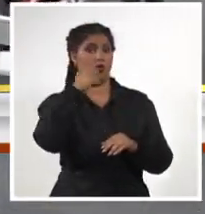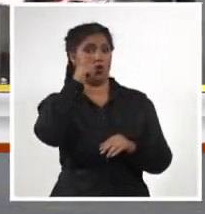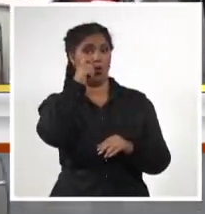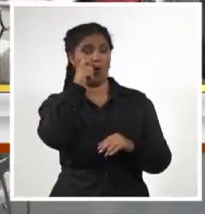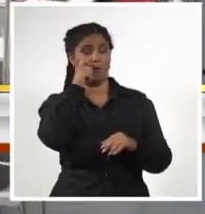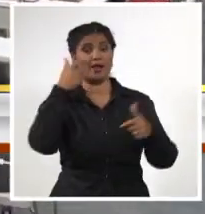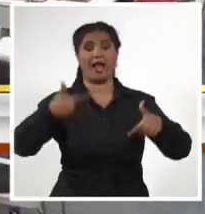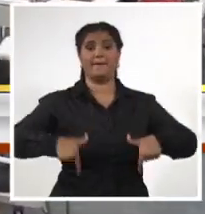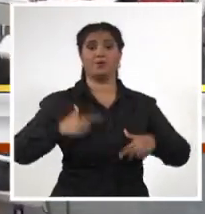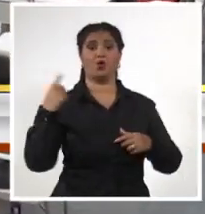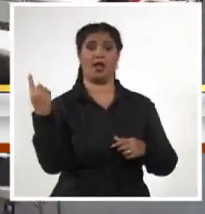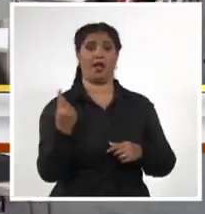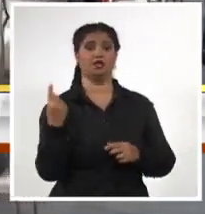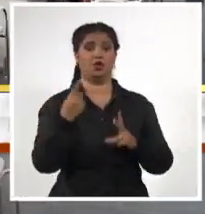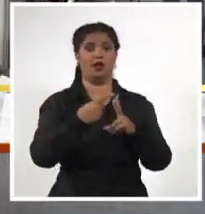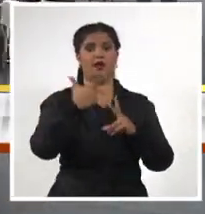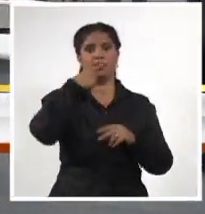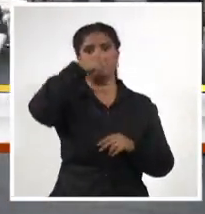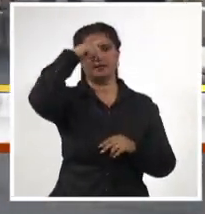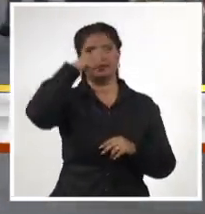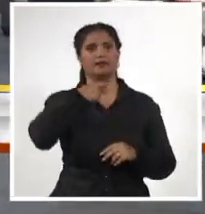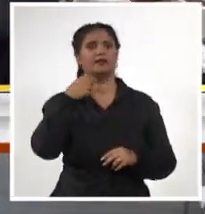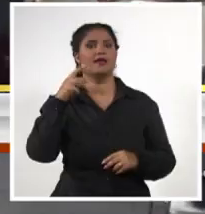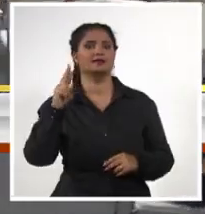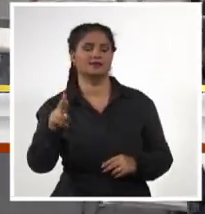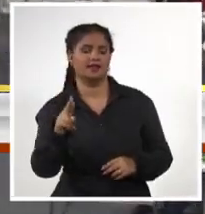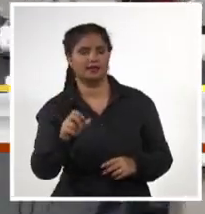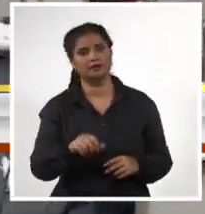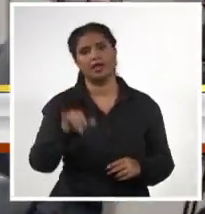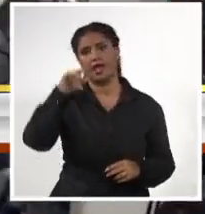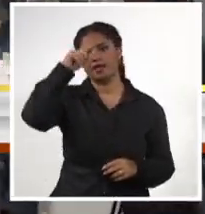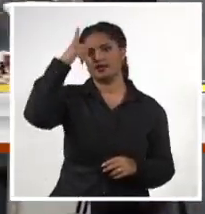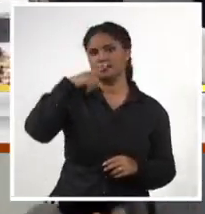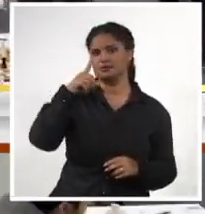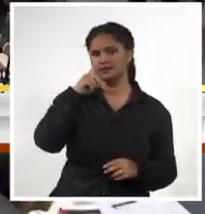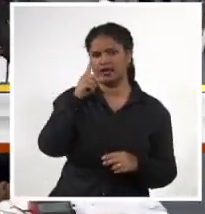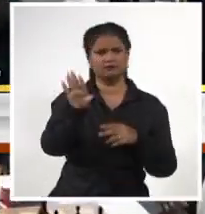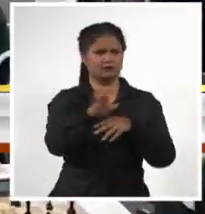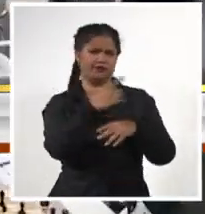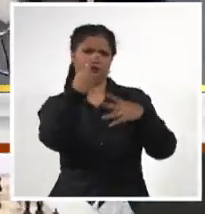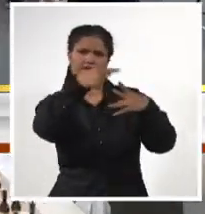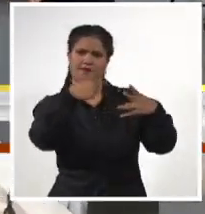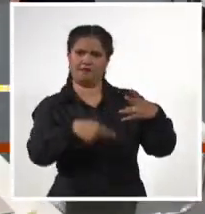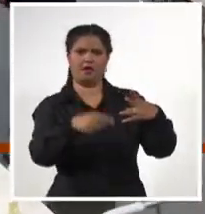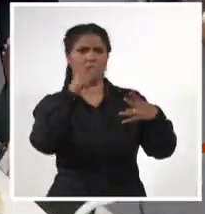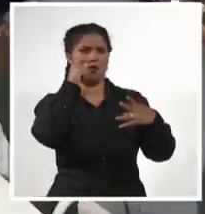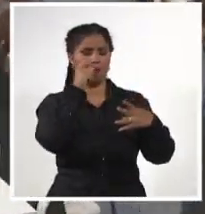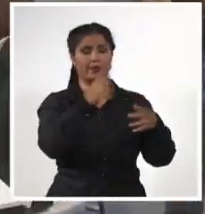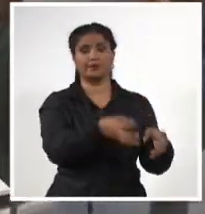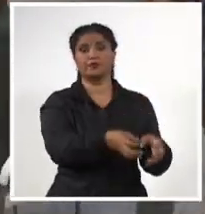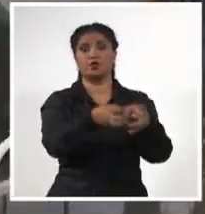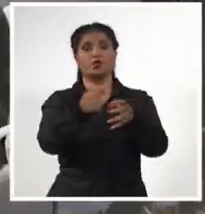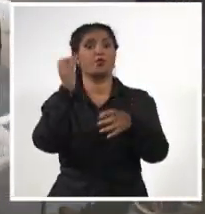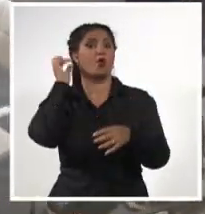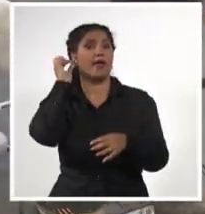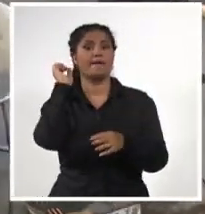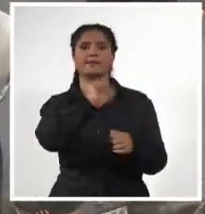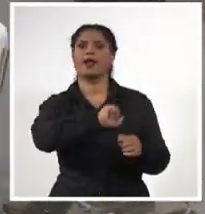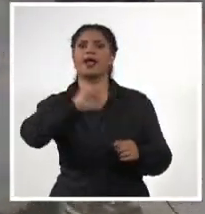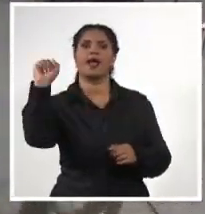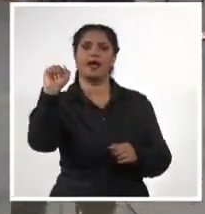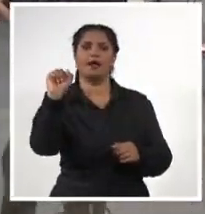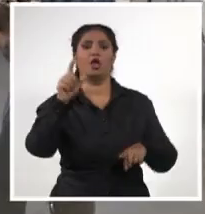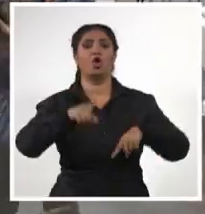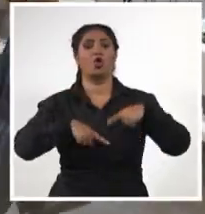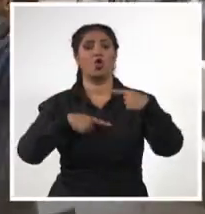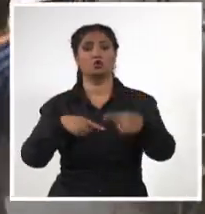Carlos Daniel Albornoz, Luis Ernesto Quesada e Isan Ortiz. En tanto, la escuadra femenina hizo lo mismo sobre Uganda. Al salir victoriosas,